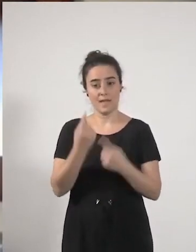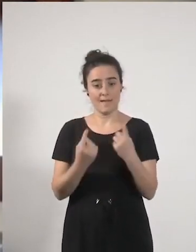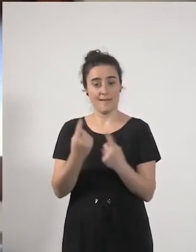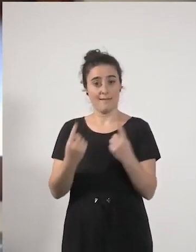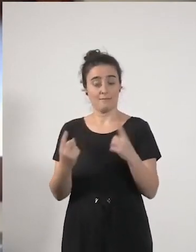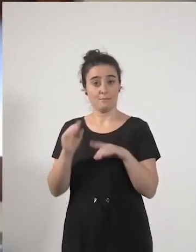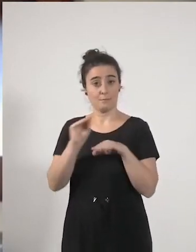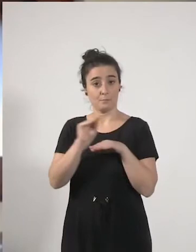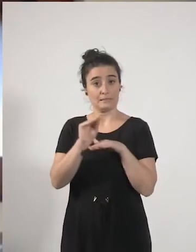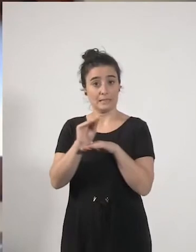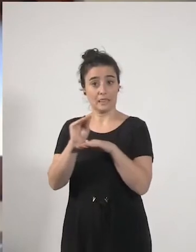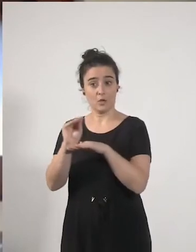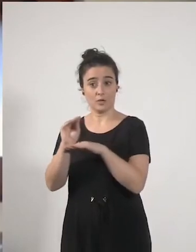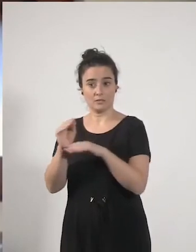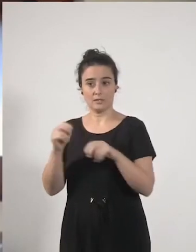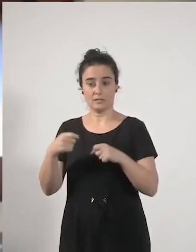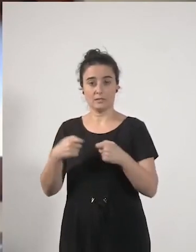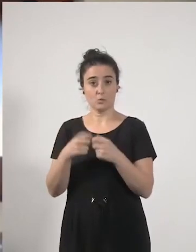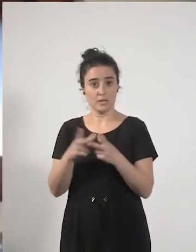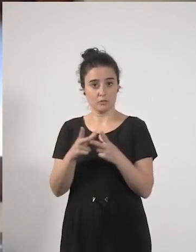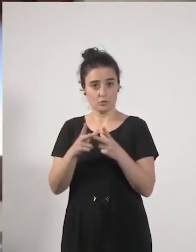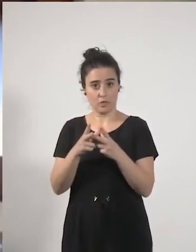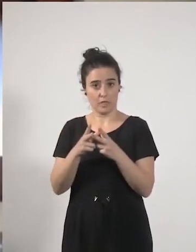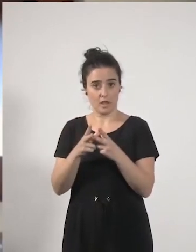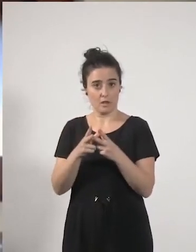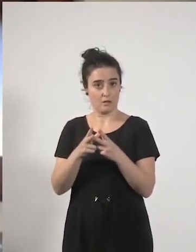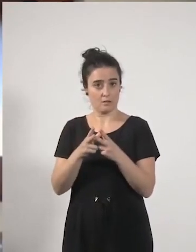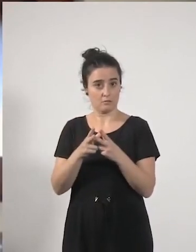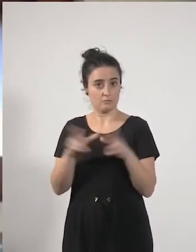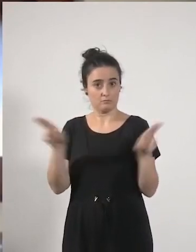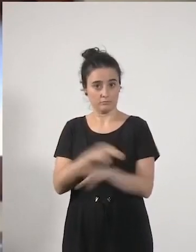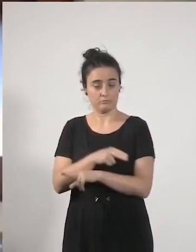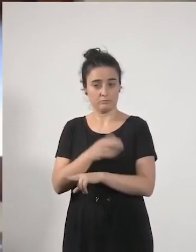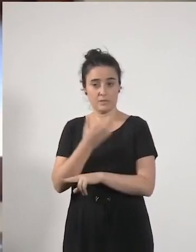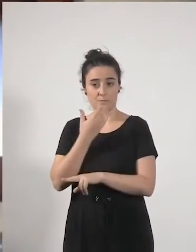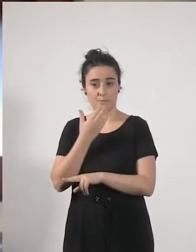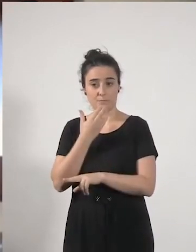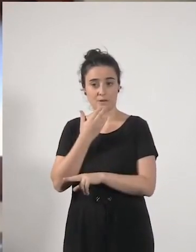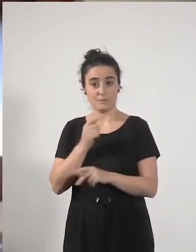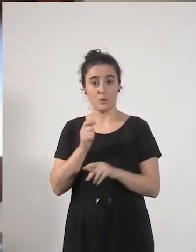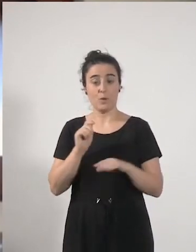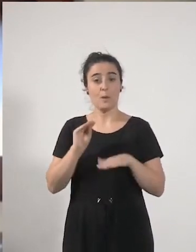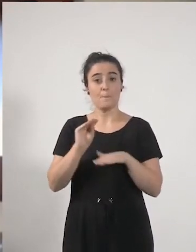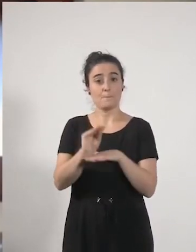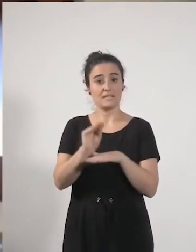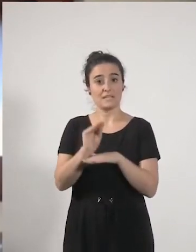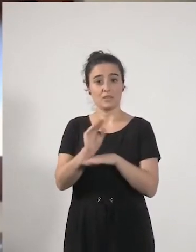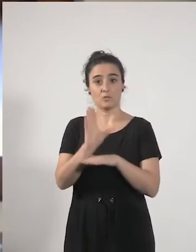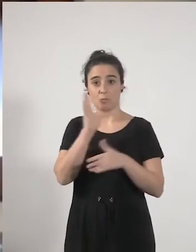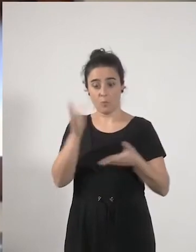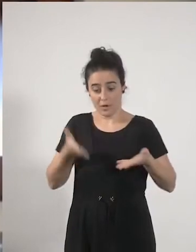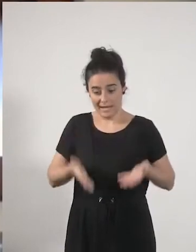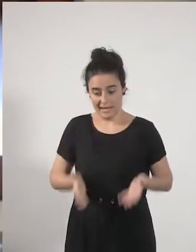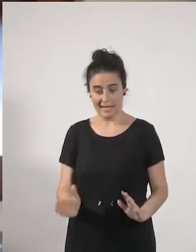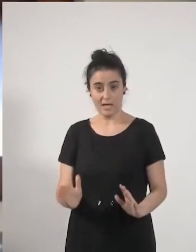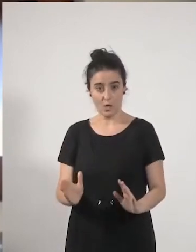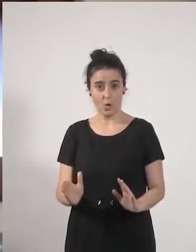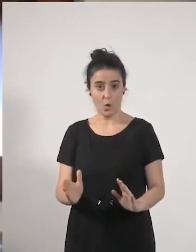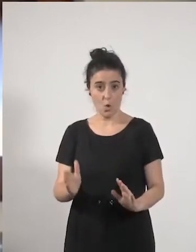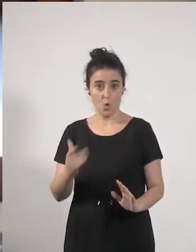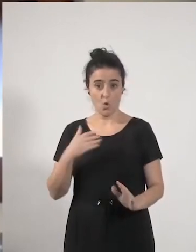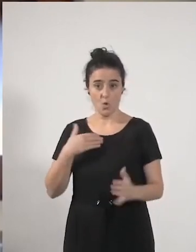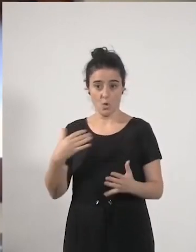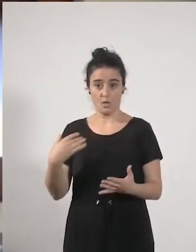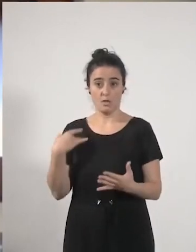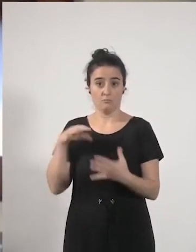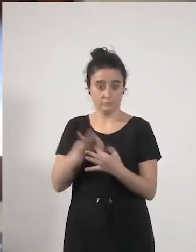de la seguridad social por ejemplo la prestación por hijo a cargo que es una prestación de la seguridad social que es para rentas